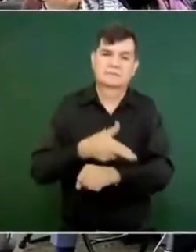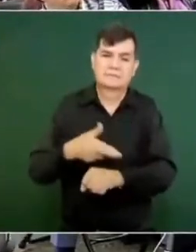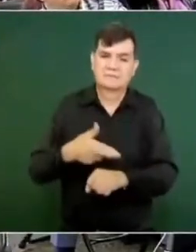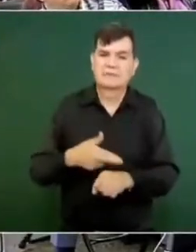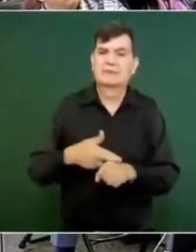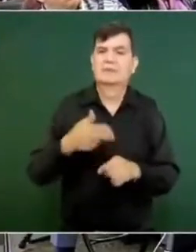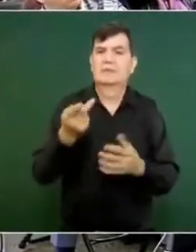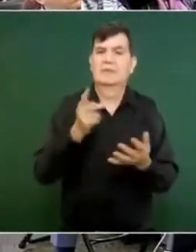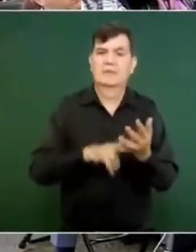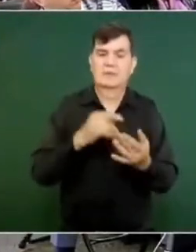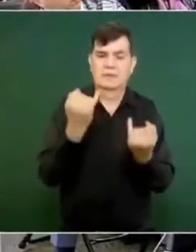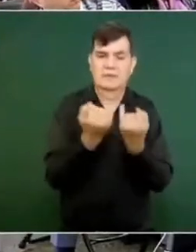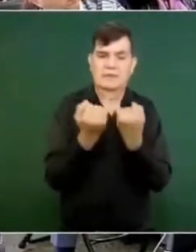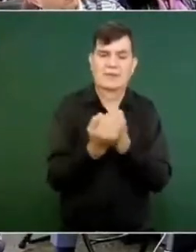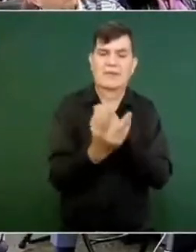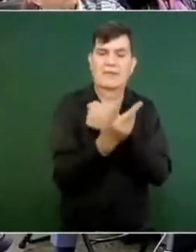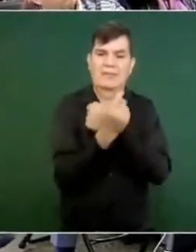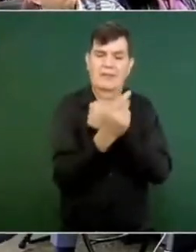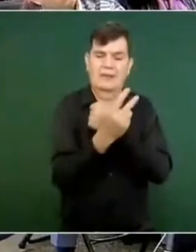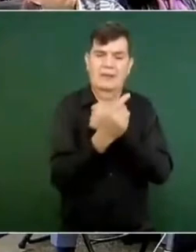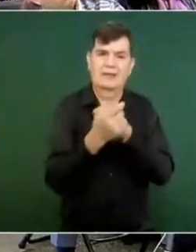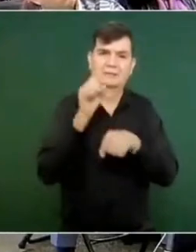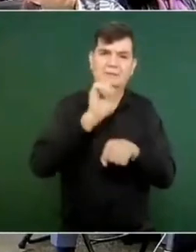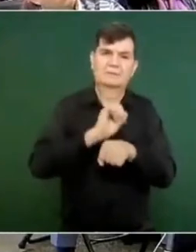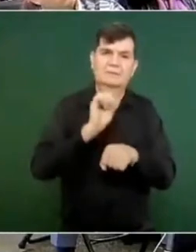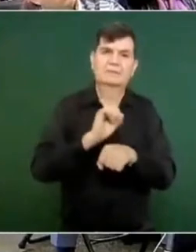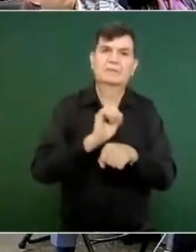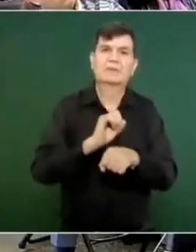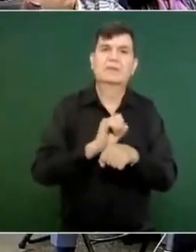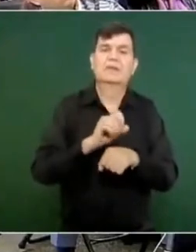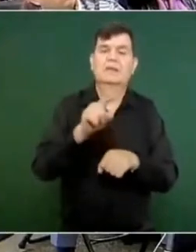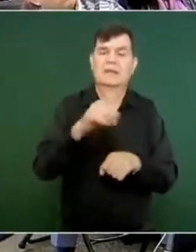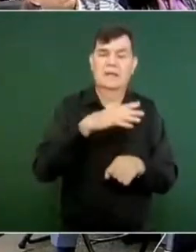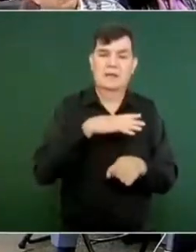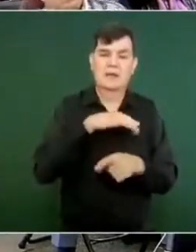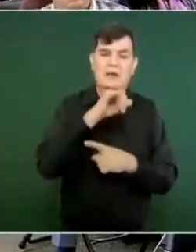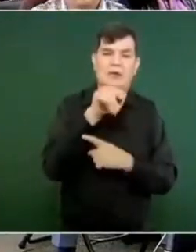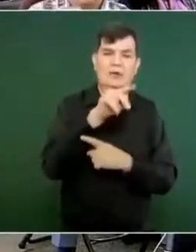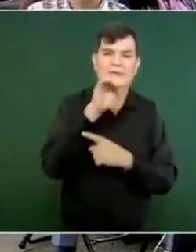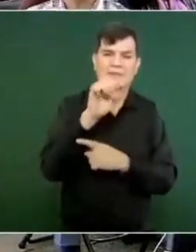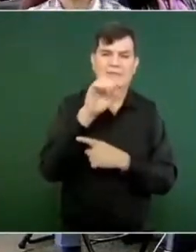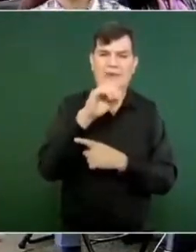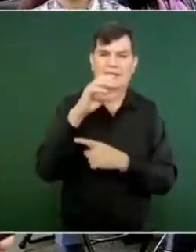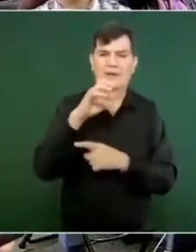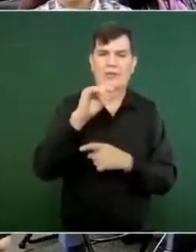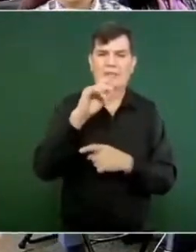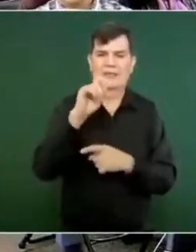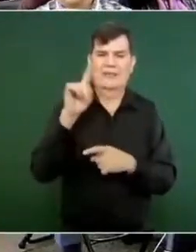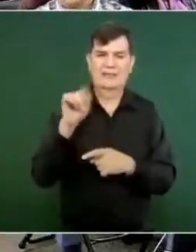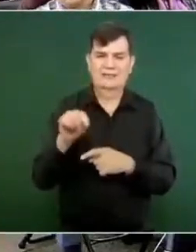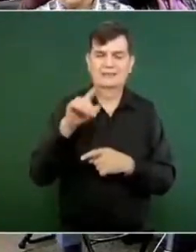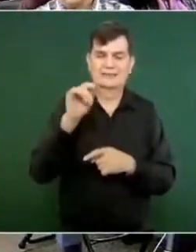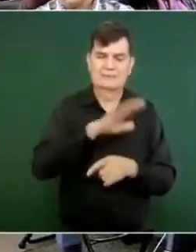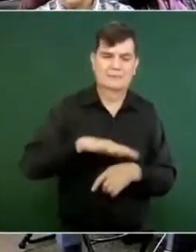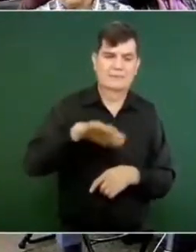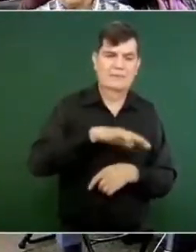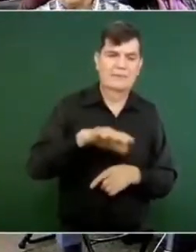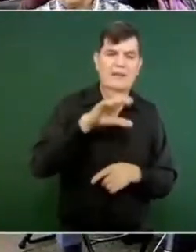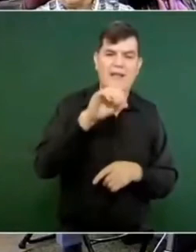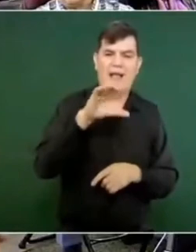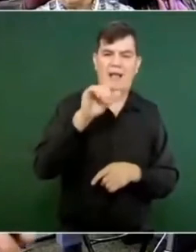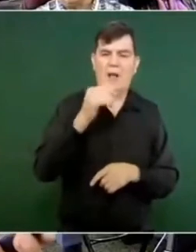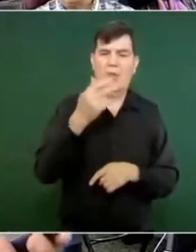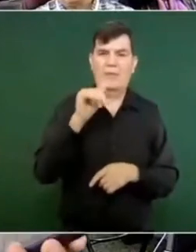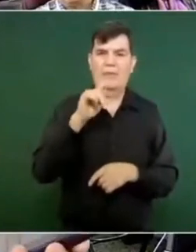y también de una telesecundaria, aprovecho, la telesecundaria Josefa Ortiz de Domínguez de la Comunidad San Pedro Cacahuatepec,